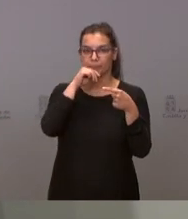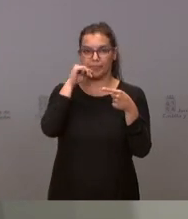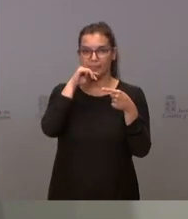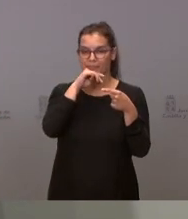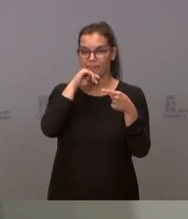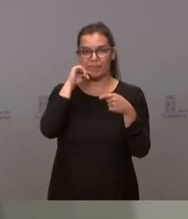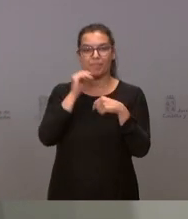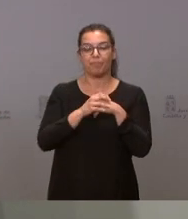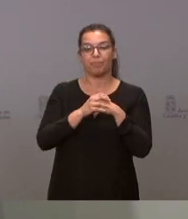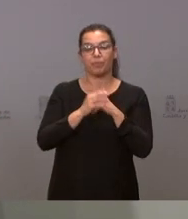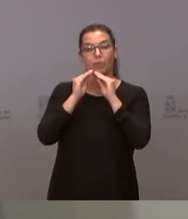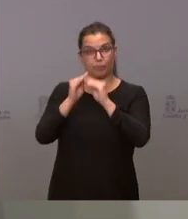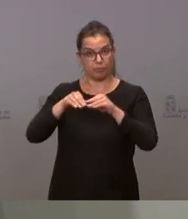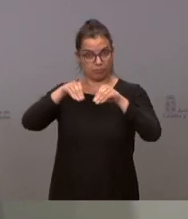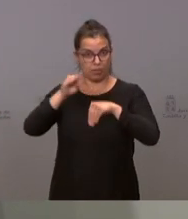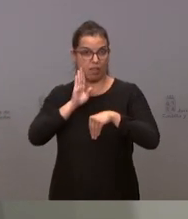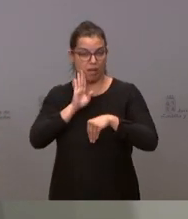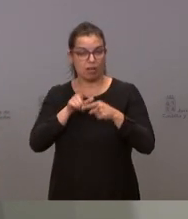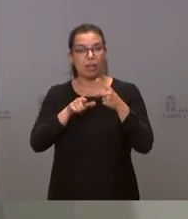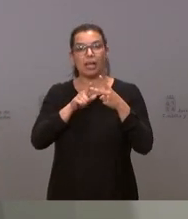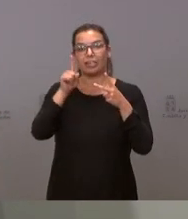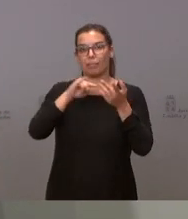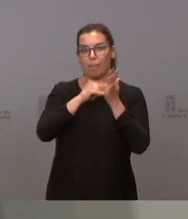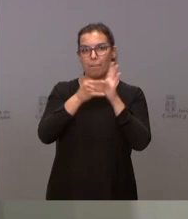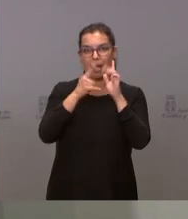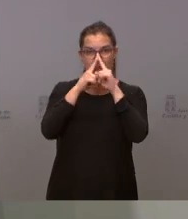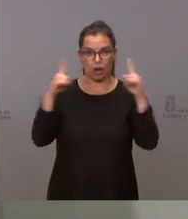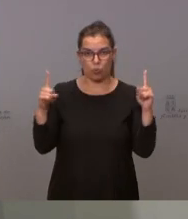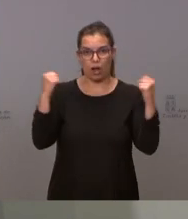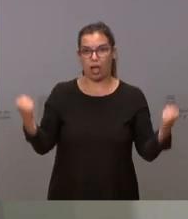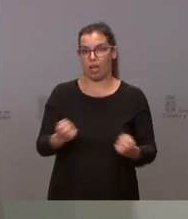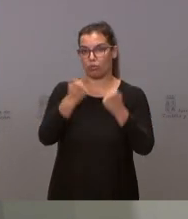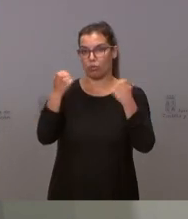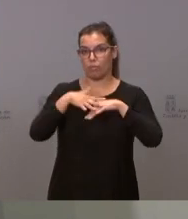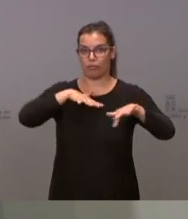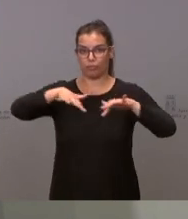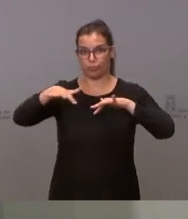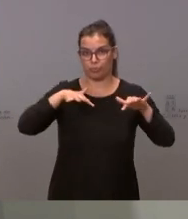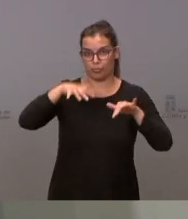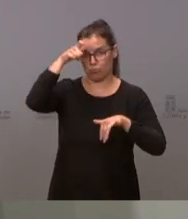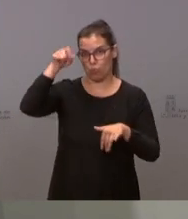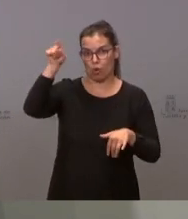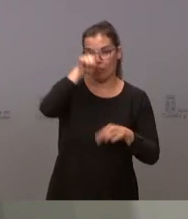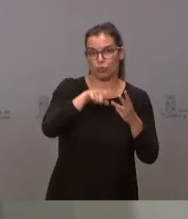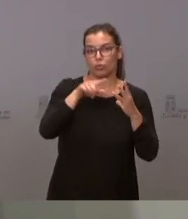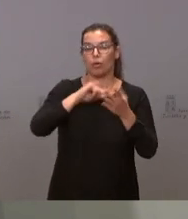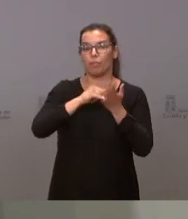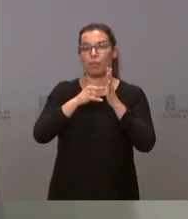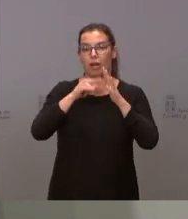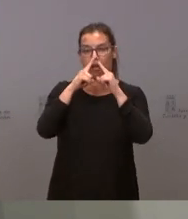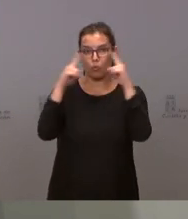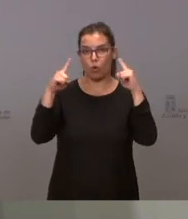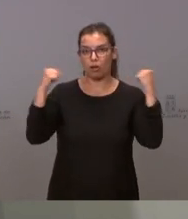estrategia, al periodo referido, sino el plan anual de actuaciones para la dinamización demográfica, el plan anual de actuaciones